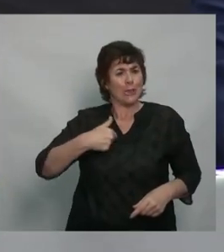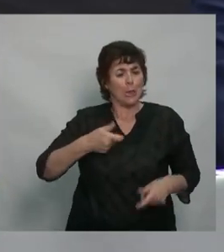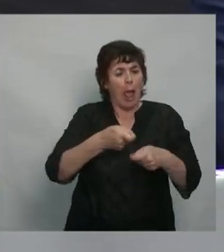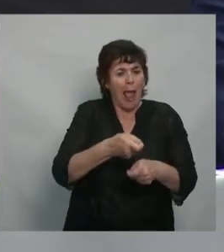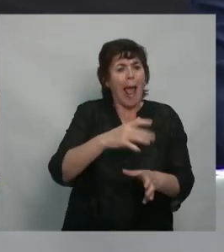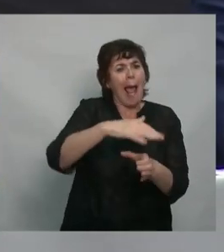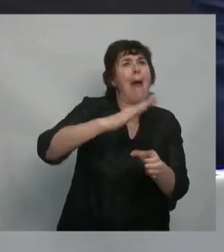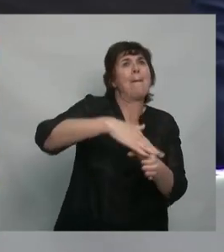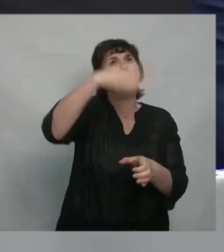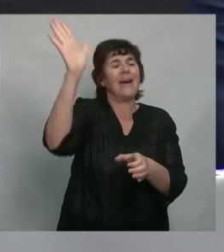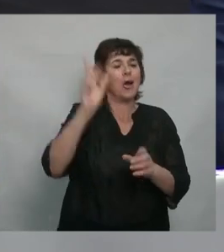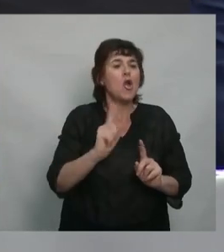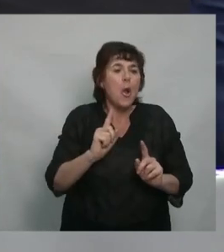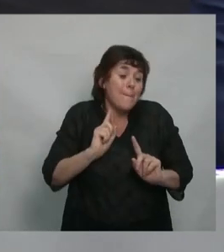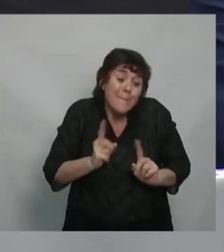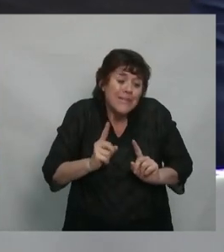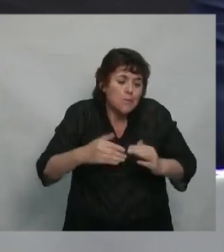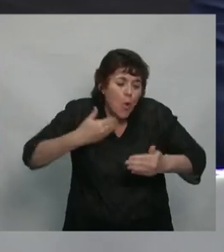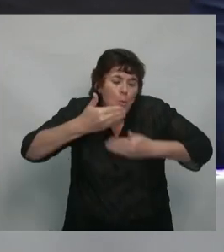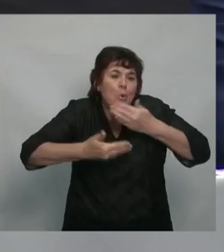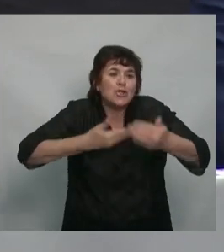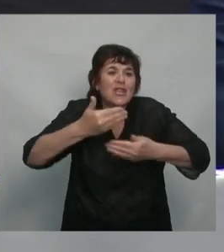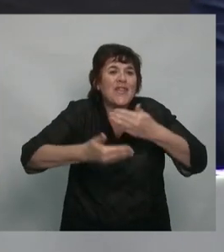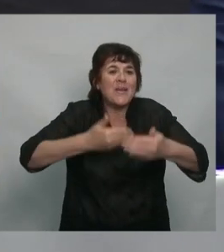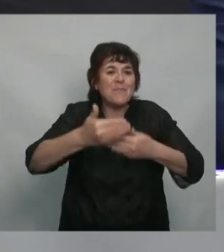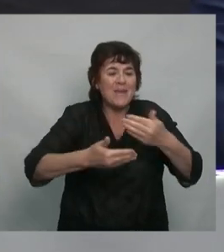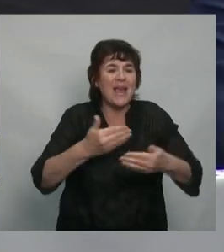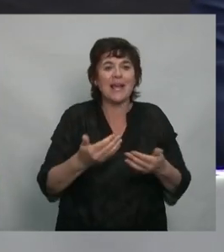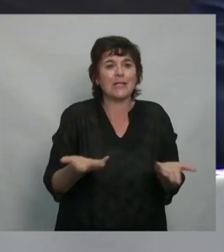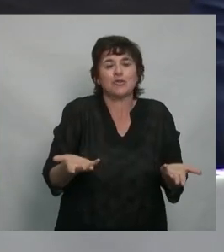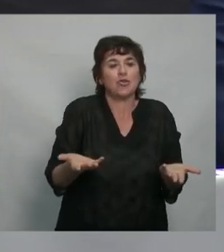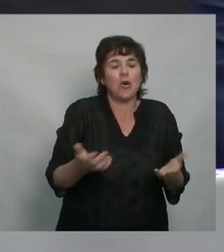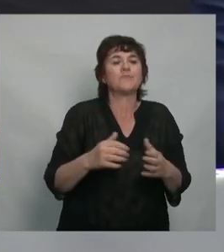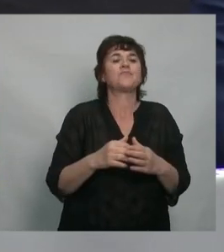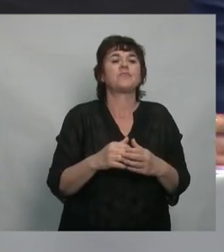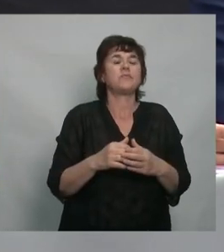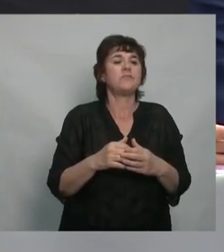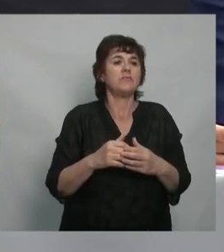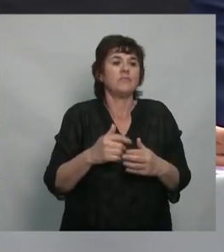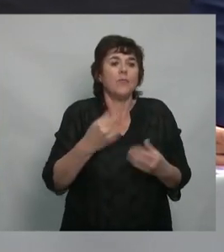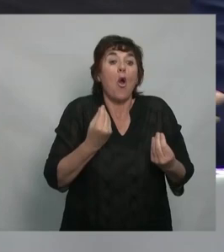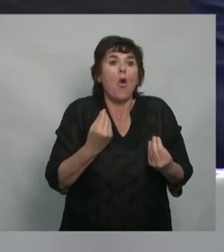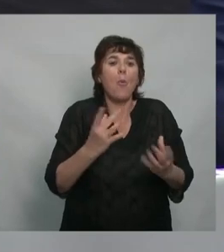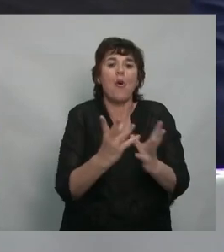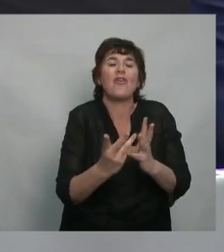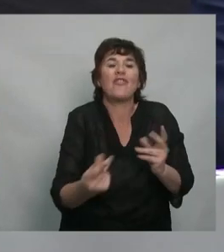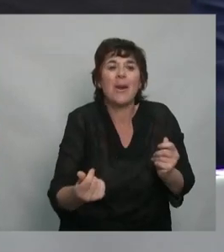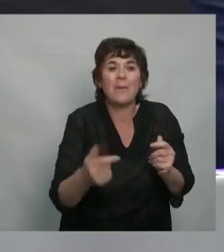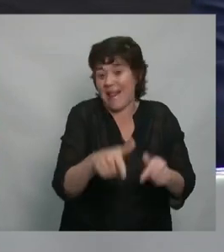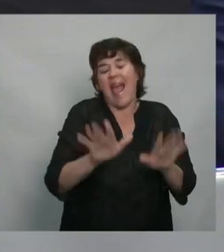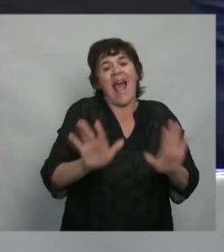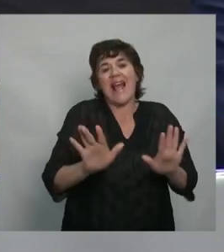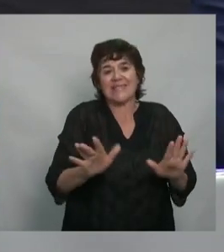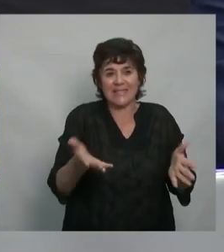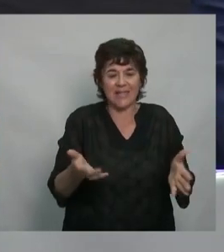es porque el procedimiento que se siguió no tenía ningún otro final ni ninguna otra culminación que no fuera ese.